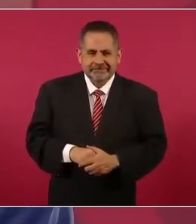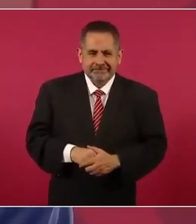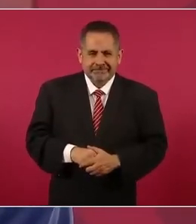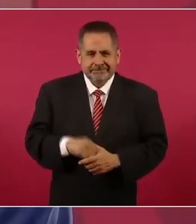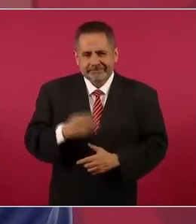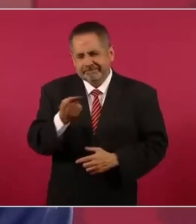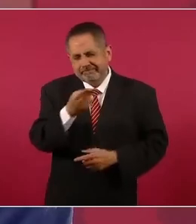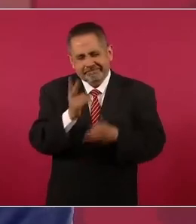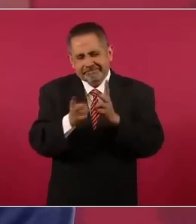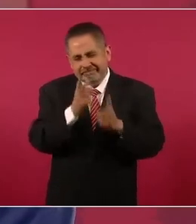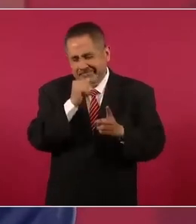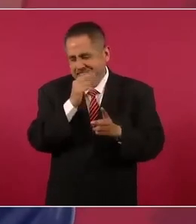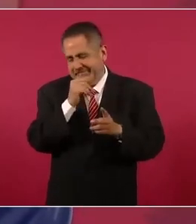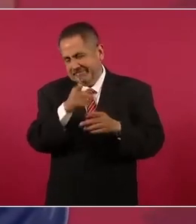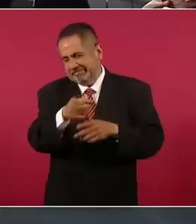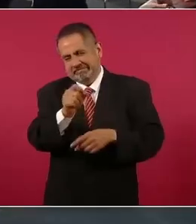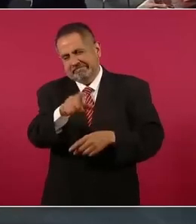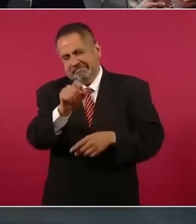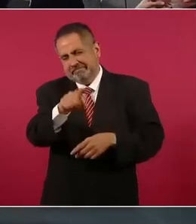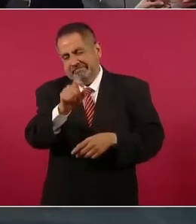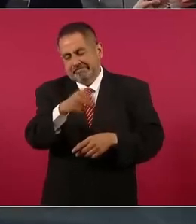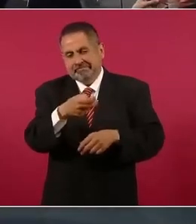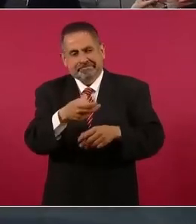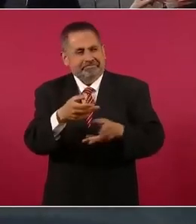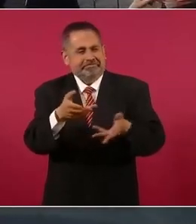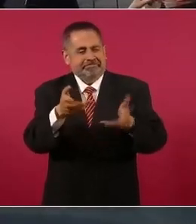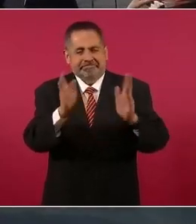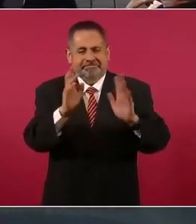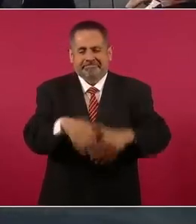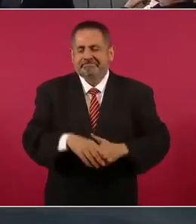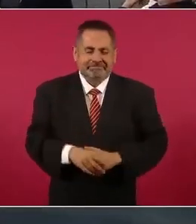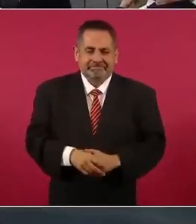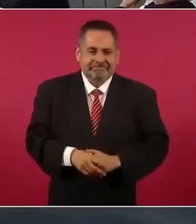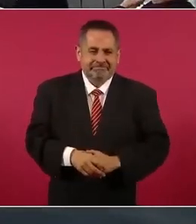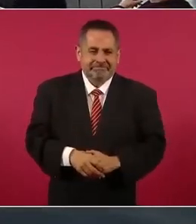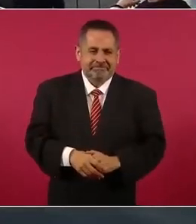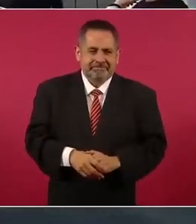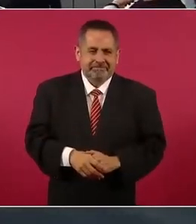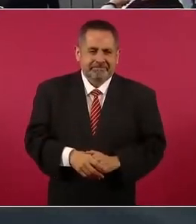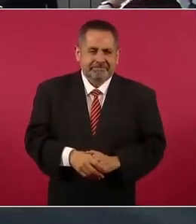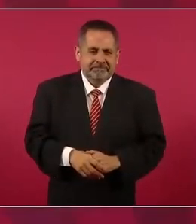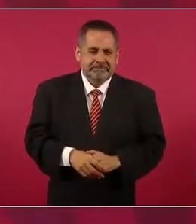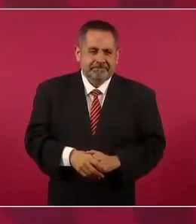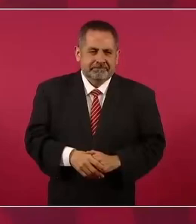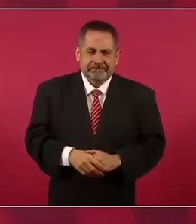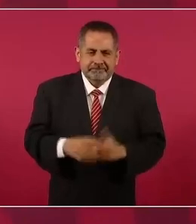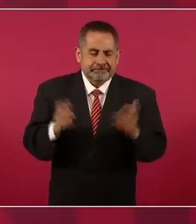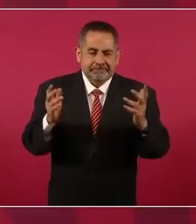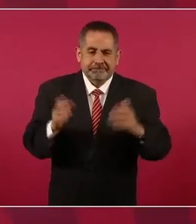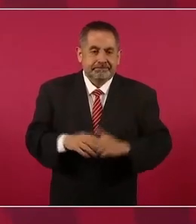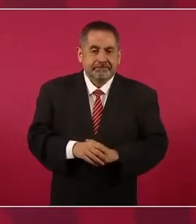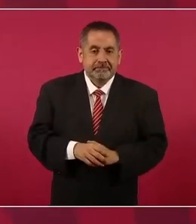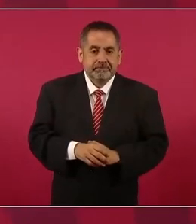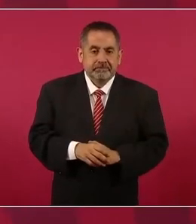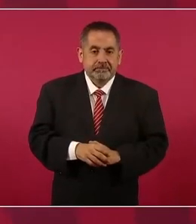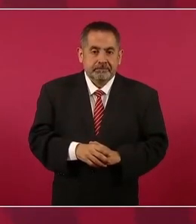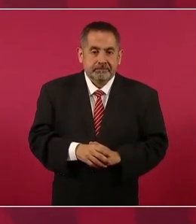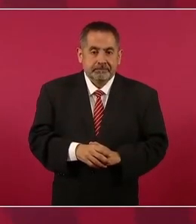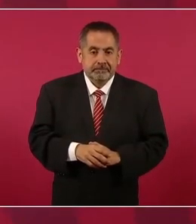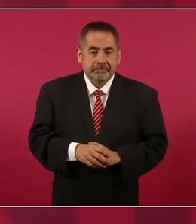ustedes no voy a poder porque es